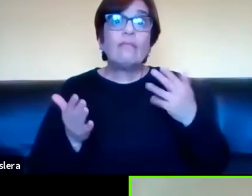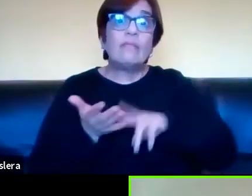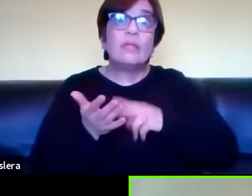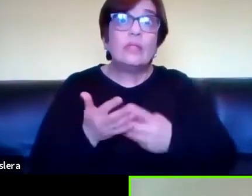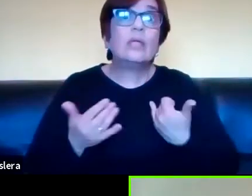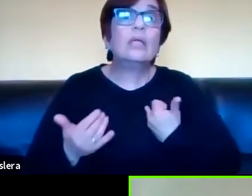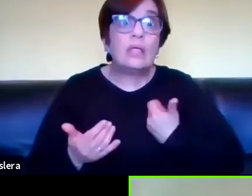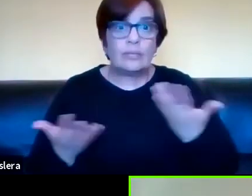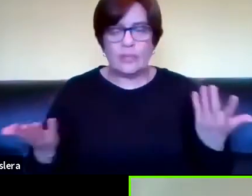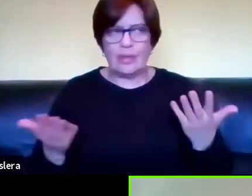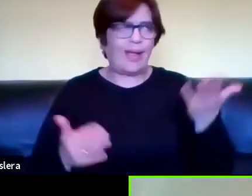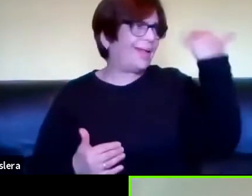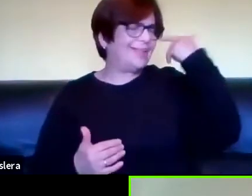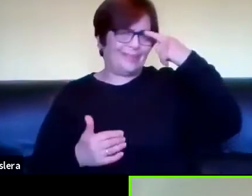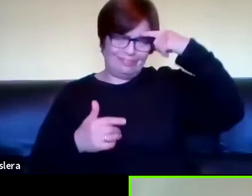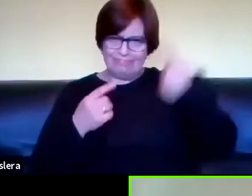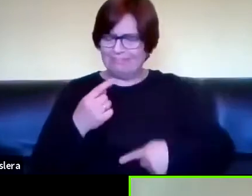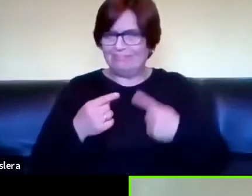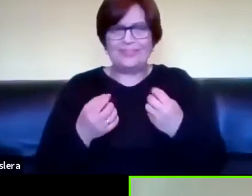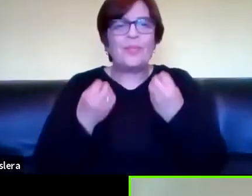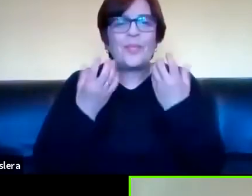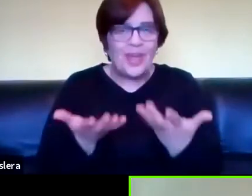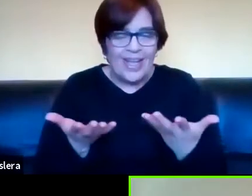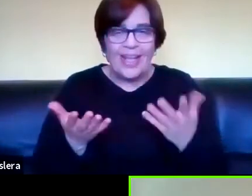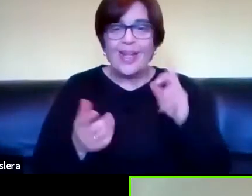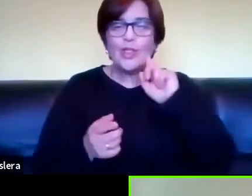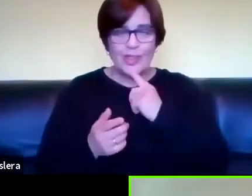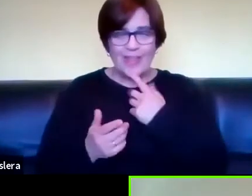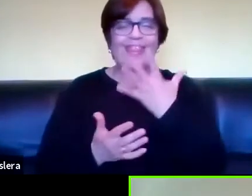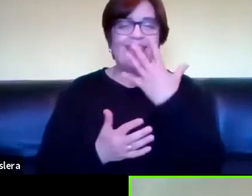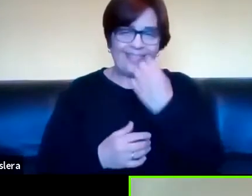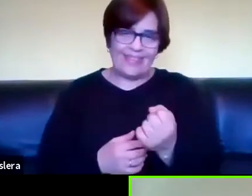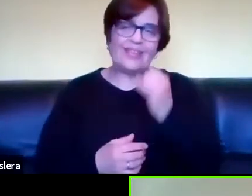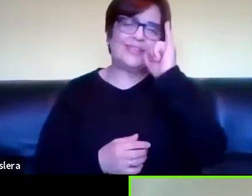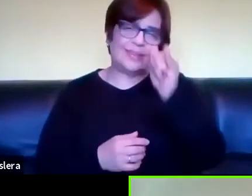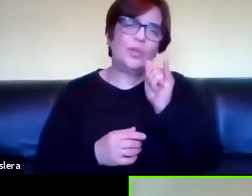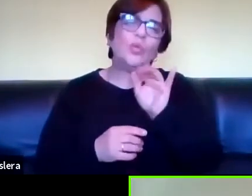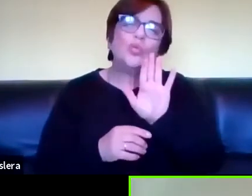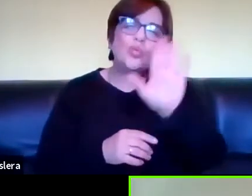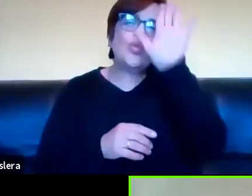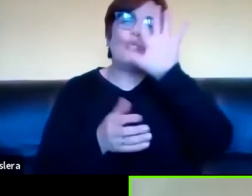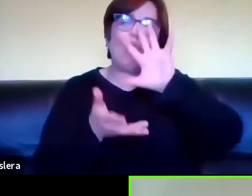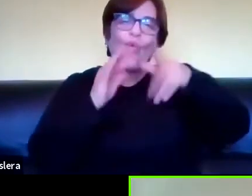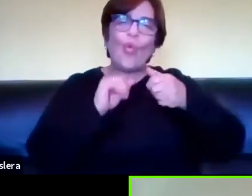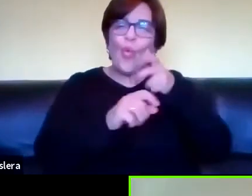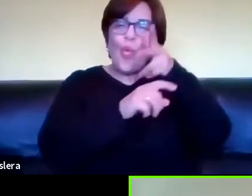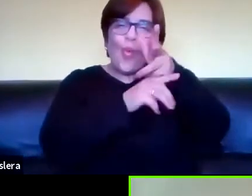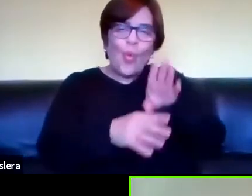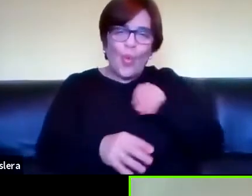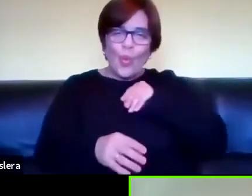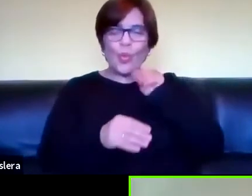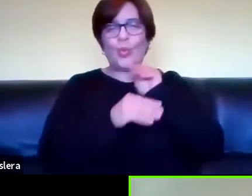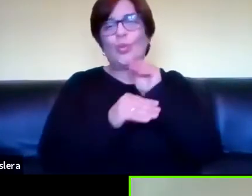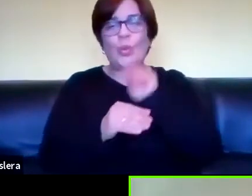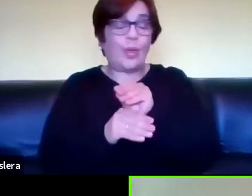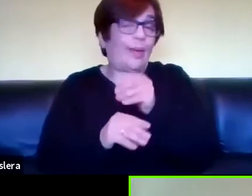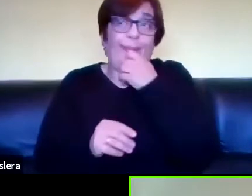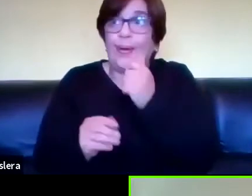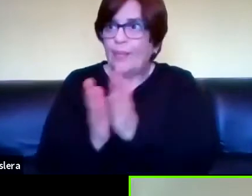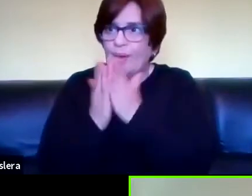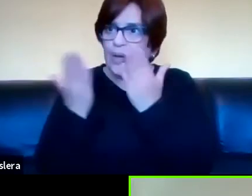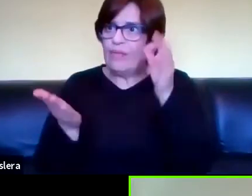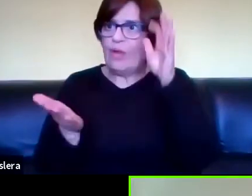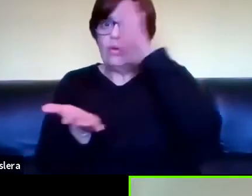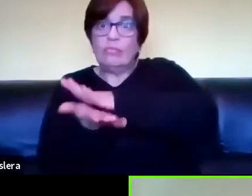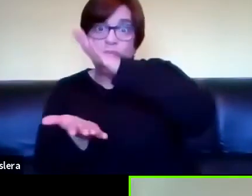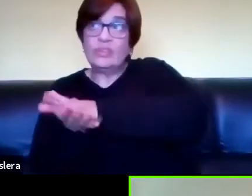algo impensable antes ¿por qué? porque ahora los oros entienden que tienen su cultura letrada es como cuando aparece un libro en inglés y uno se pregunta ¿y cuándo